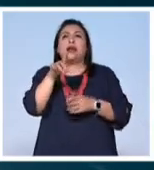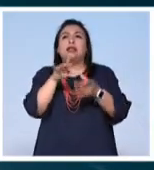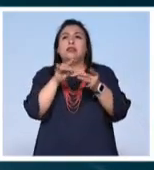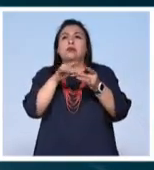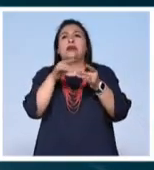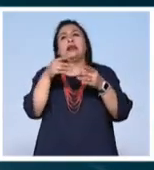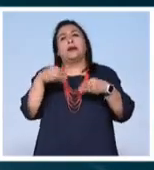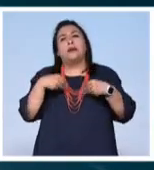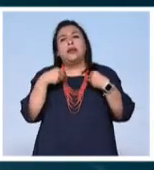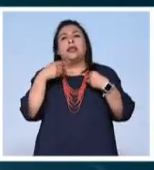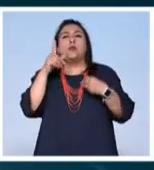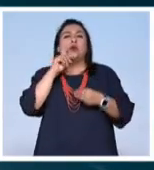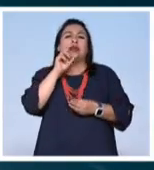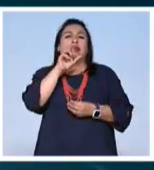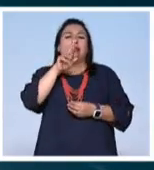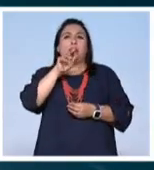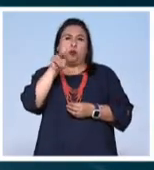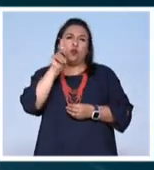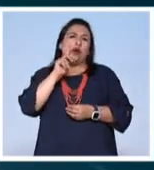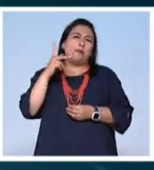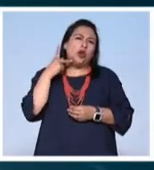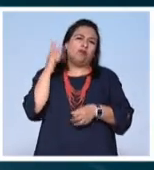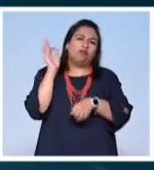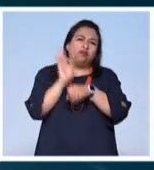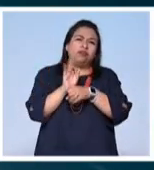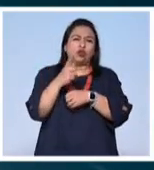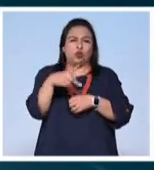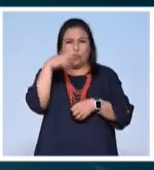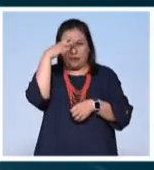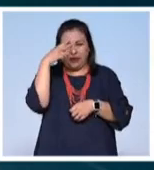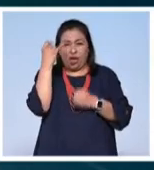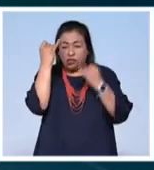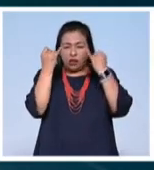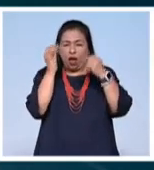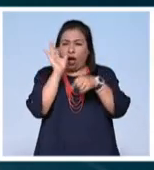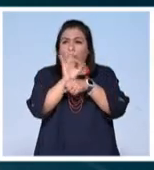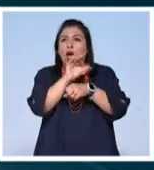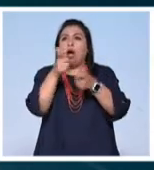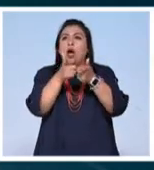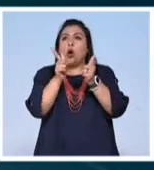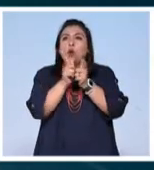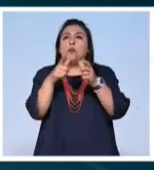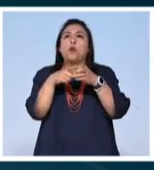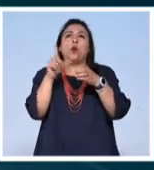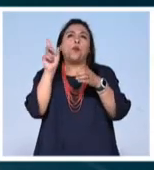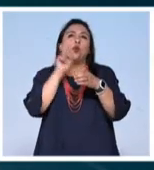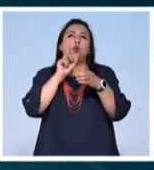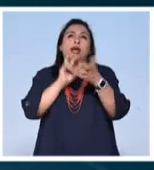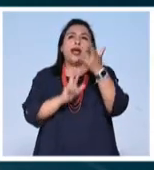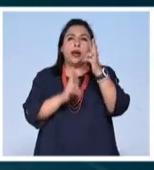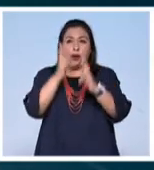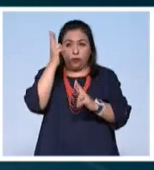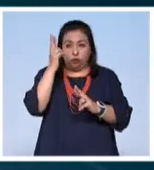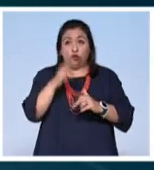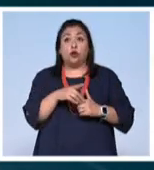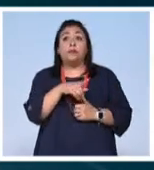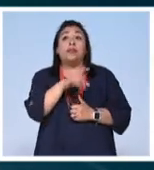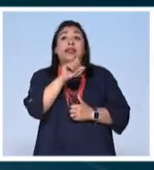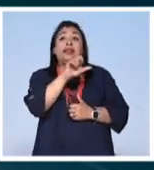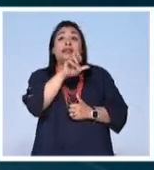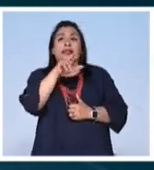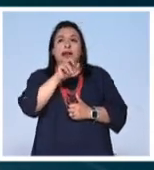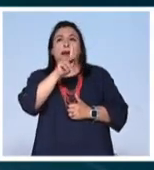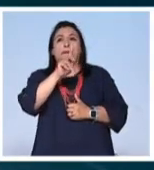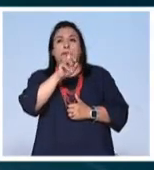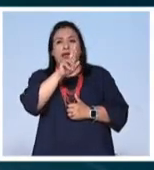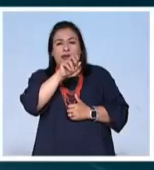de Sara Pérez, una política activista e ideóloga mexicana que perteneció al Grupo de Mujeres Revolucionarias. Sara Pérez